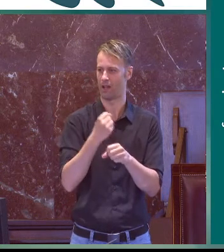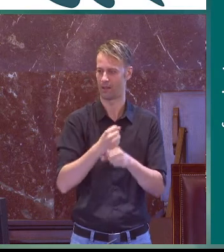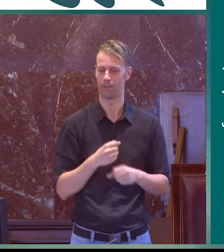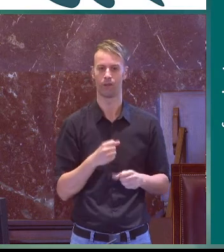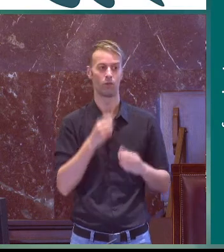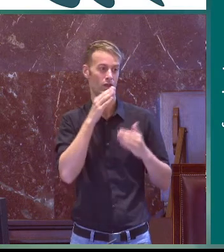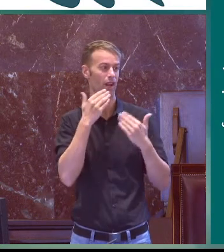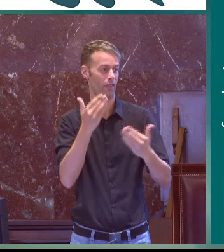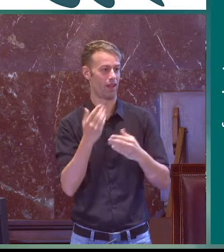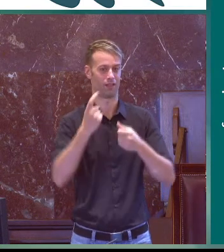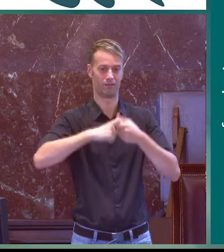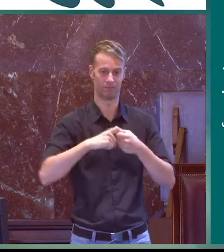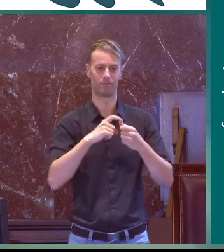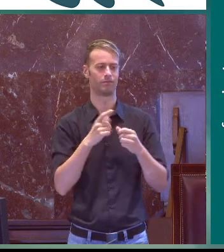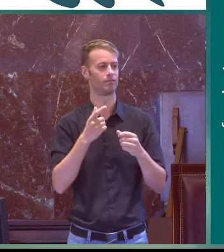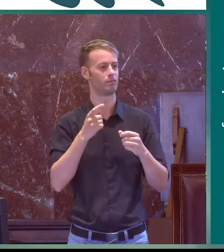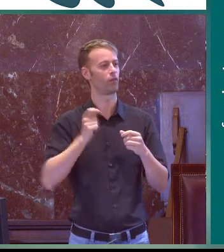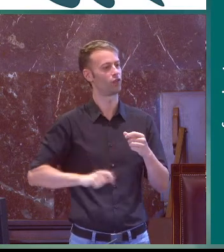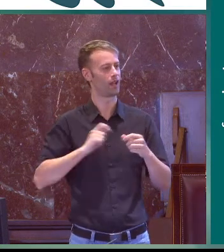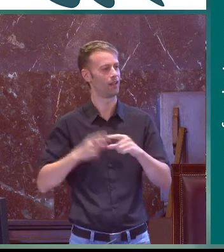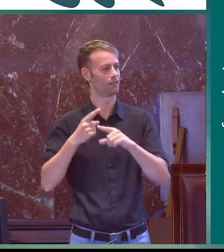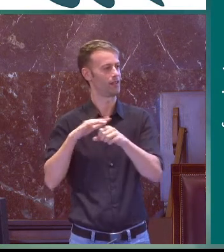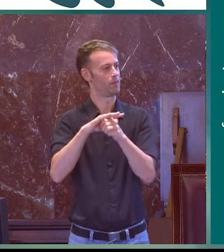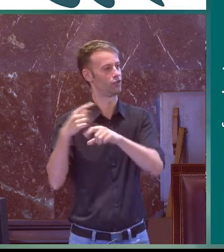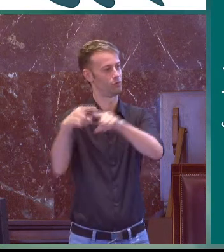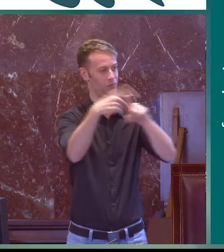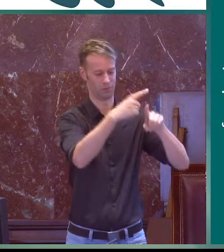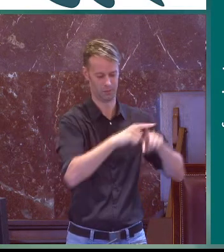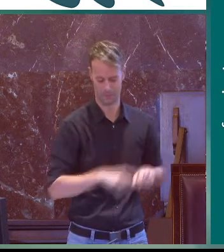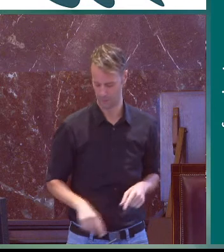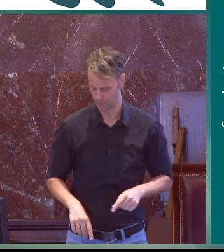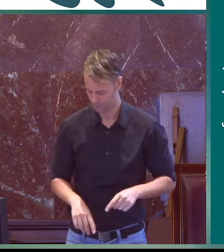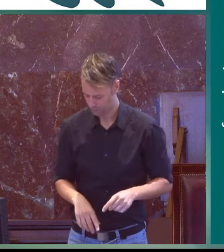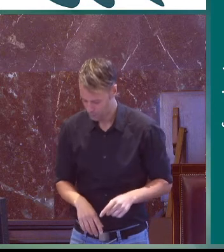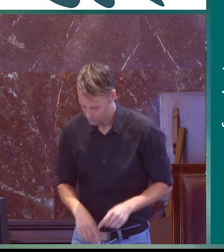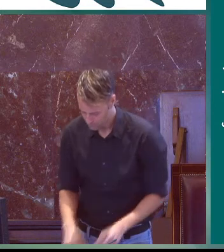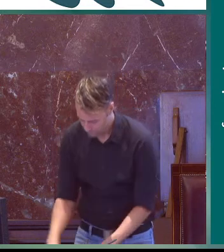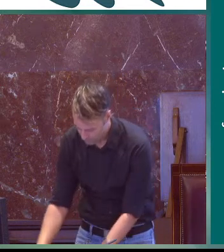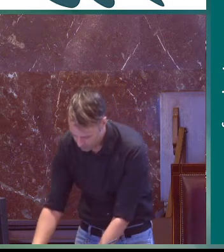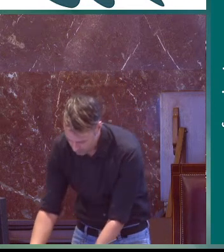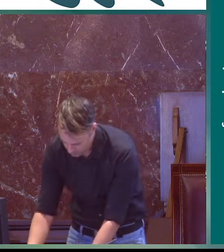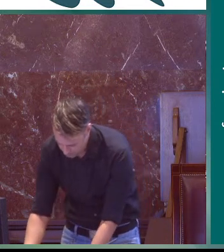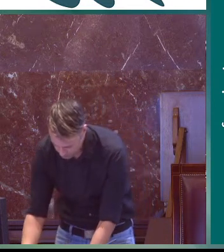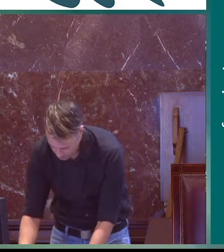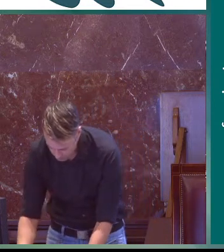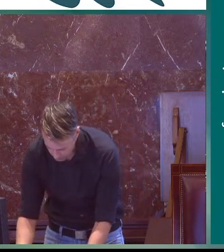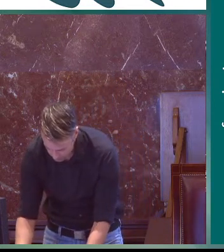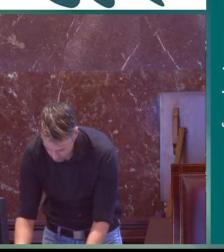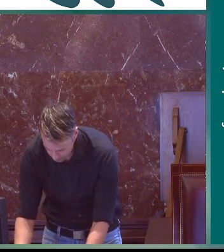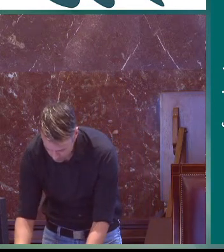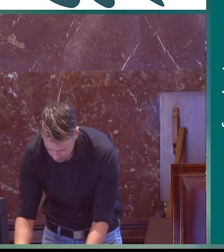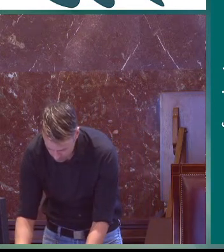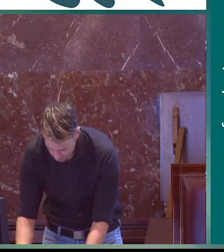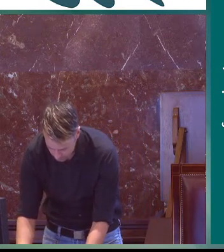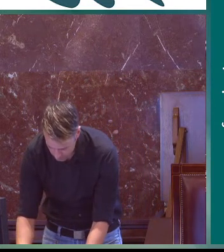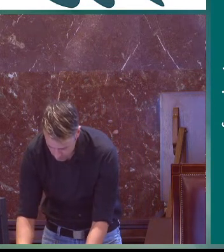para poder continuar trabajando a posterior y después de crear este libro blanco. Todos estos ámbitos y todos estos expertos fueron los que hicieron posible